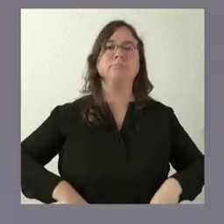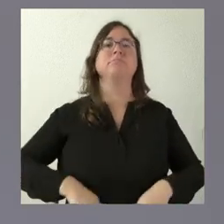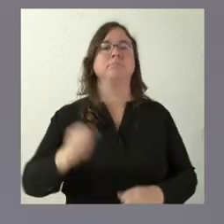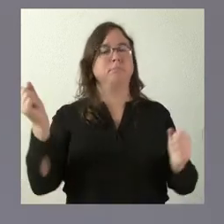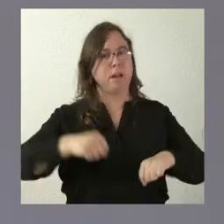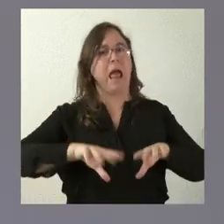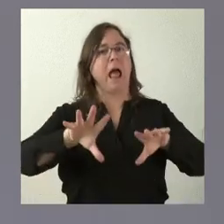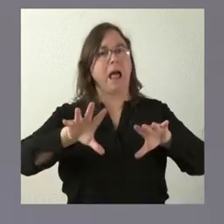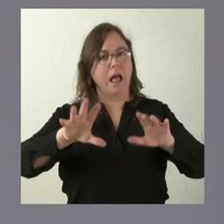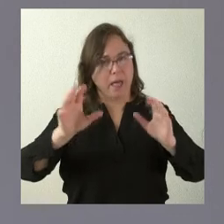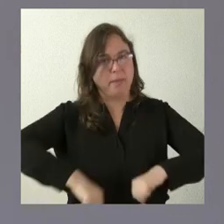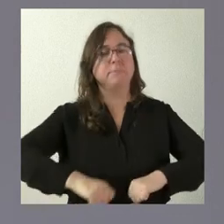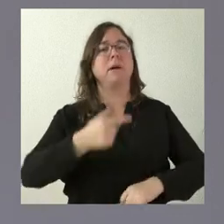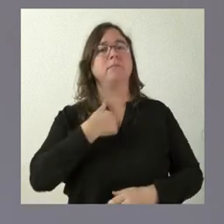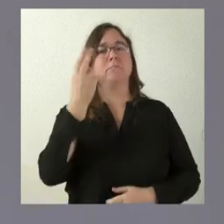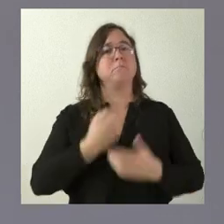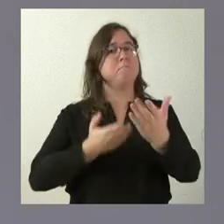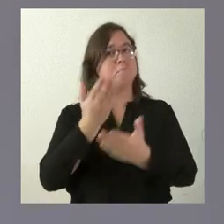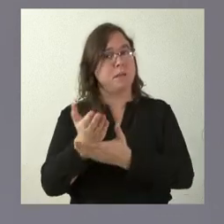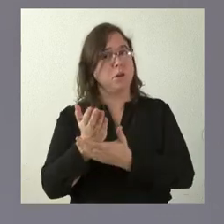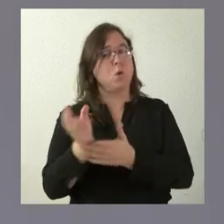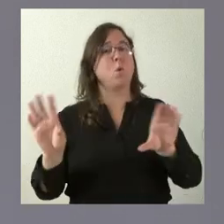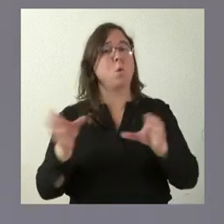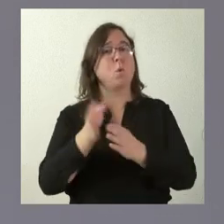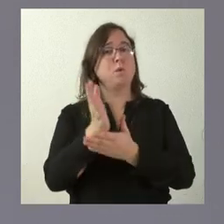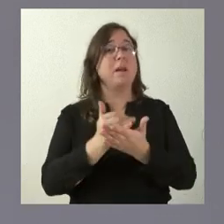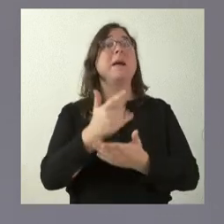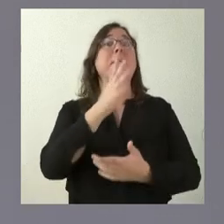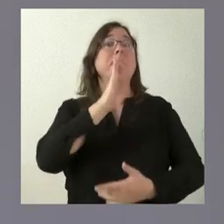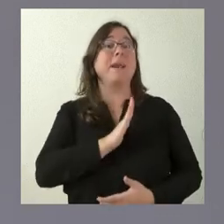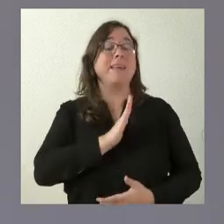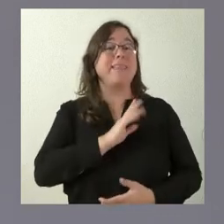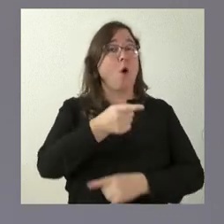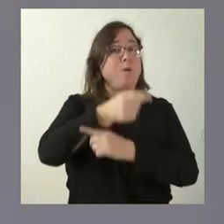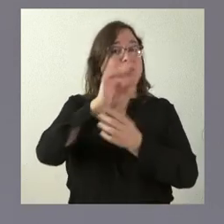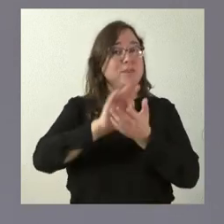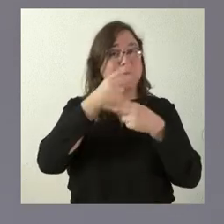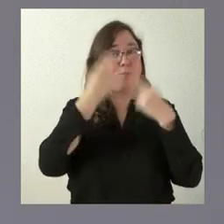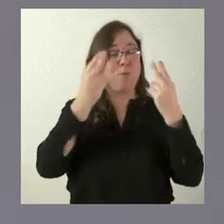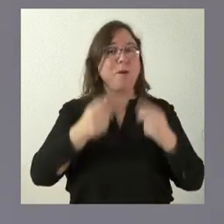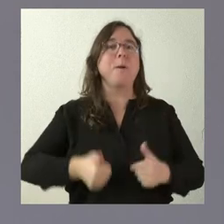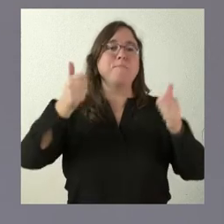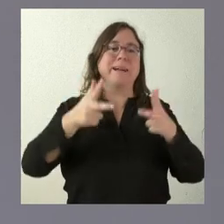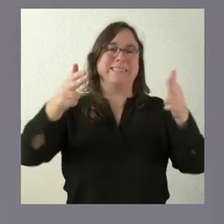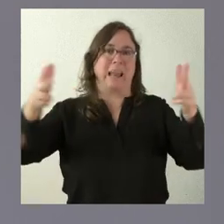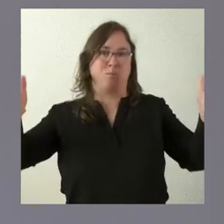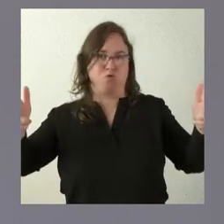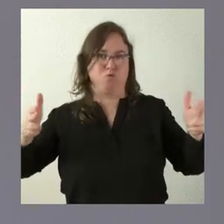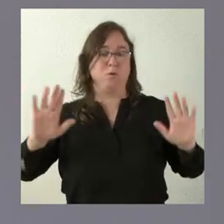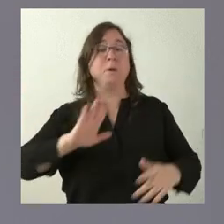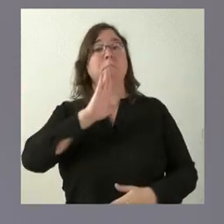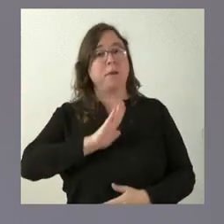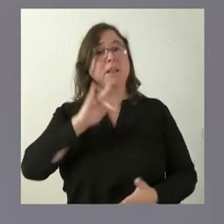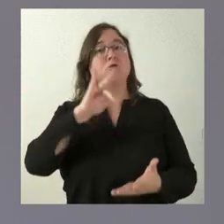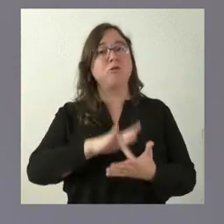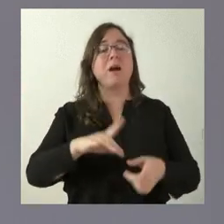Junta de Castilla y León y parece que va a extender esas obligaciones de servicio público a más tramos de lo que actualmente lo son. Y llegaríamos,